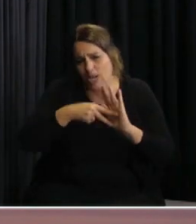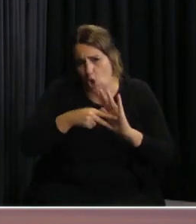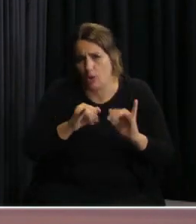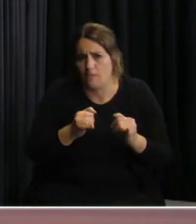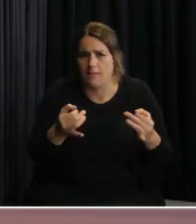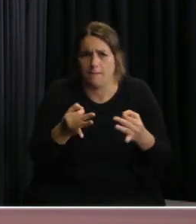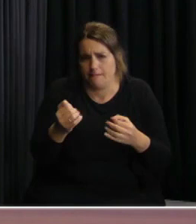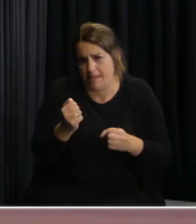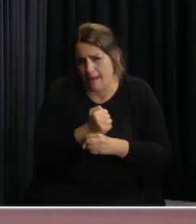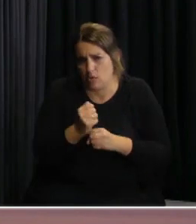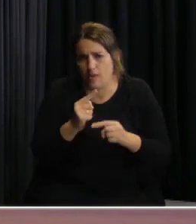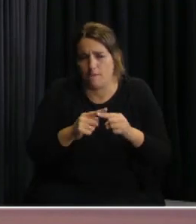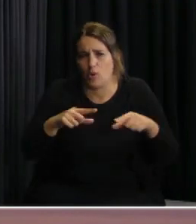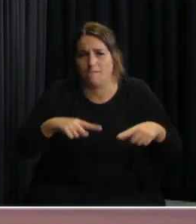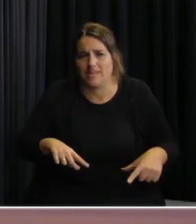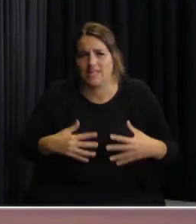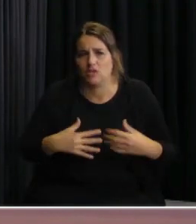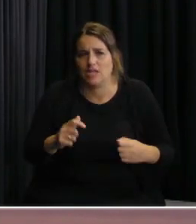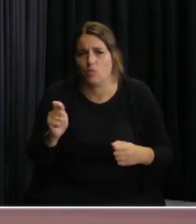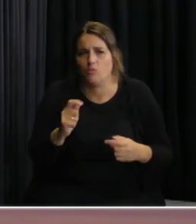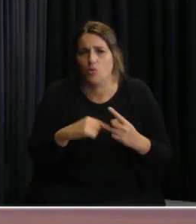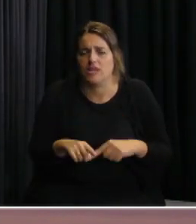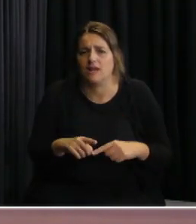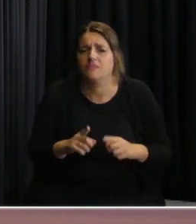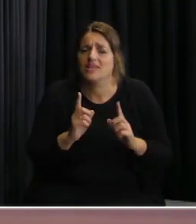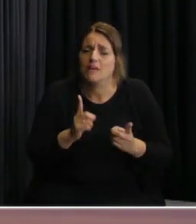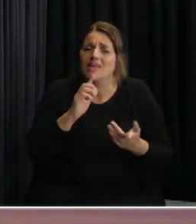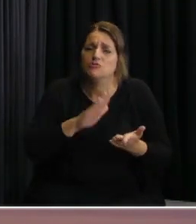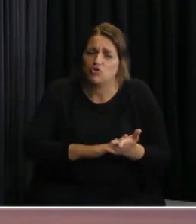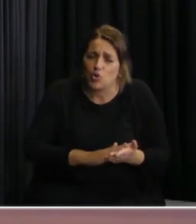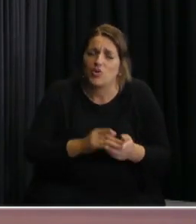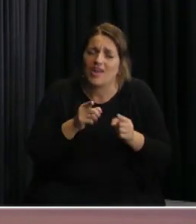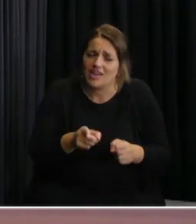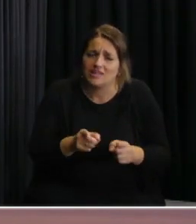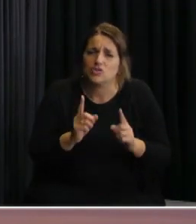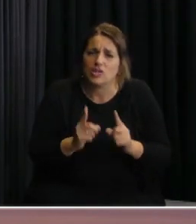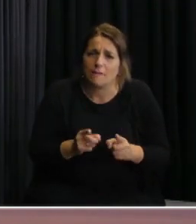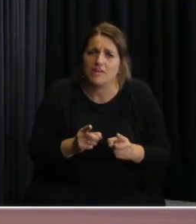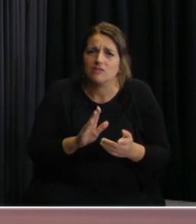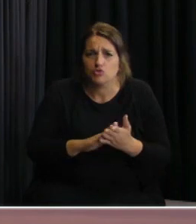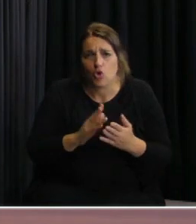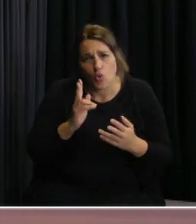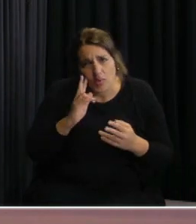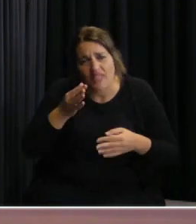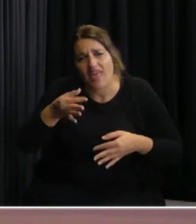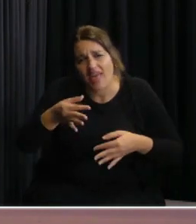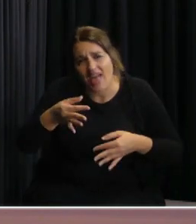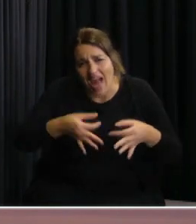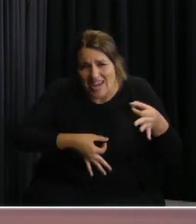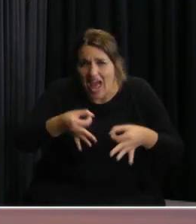preconizadas por el Ministerio de Salud Pública que tiene que ver también con la capacidad de análisis y de